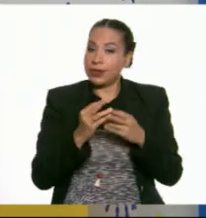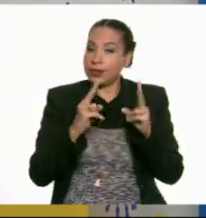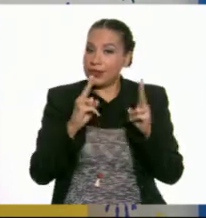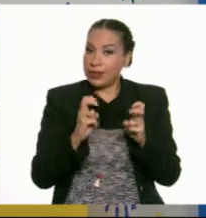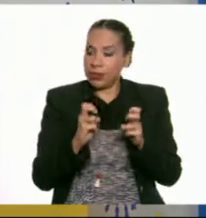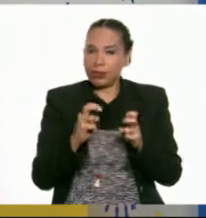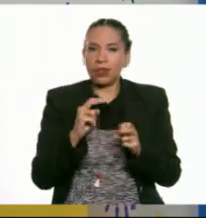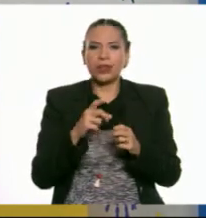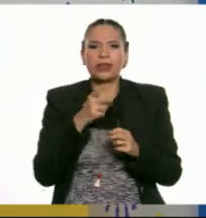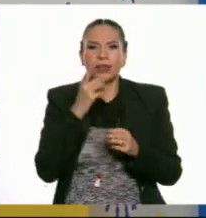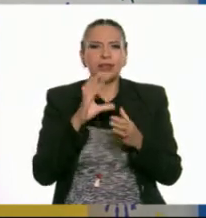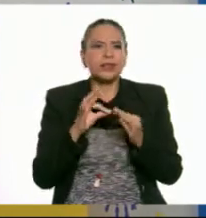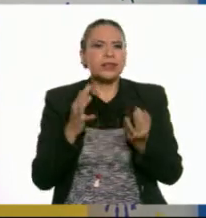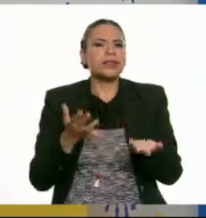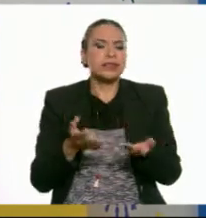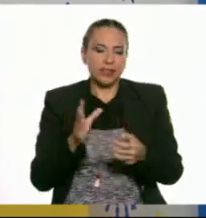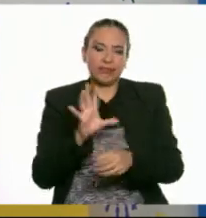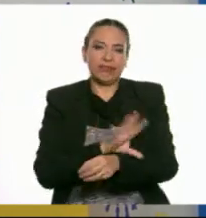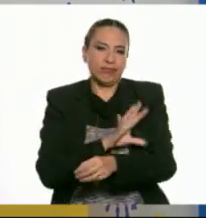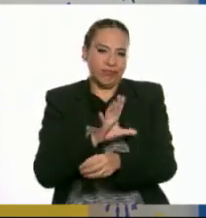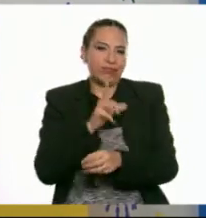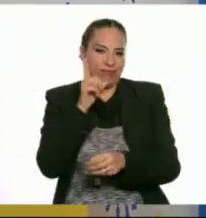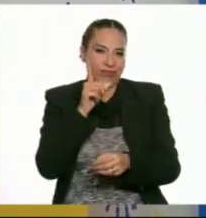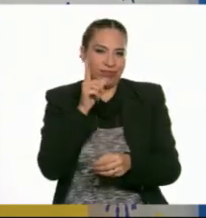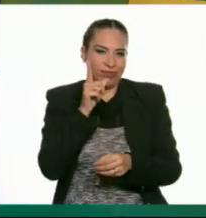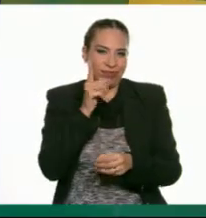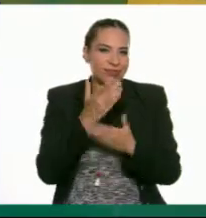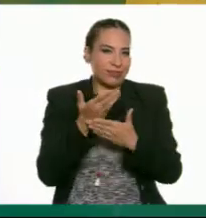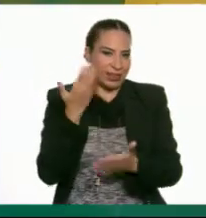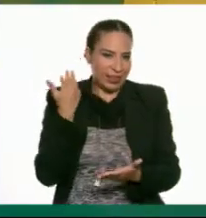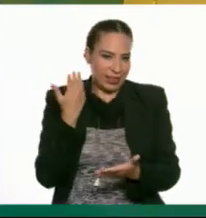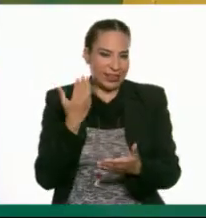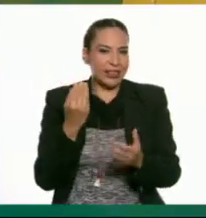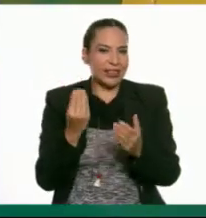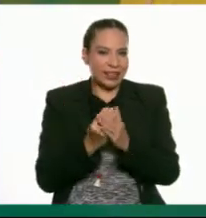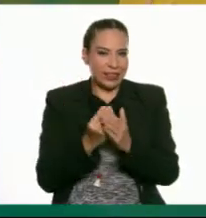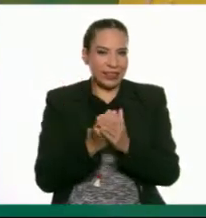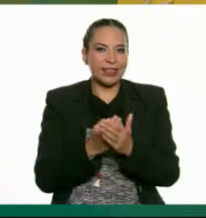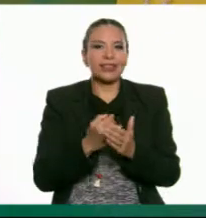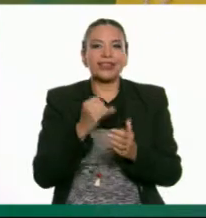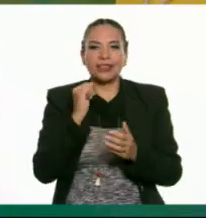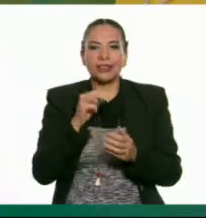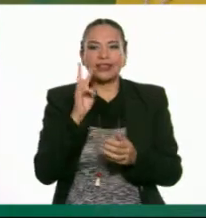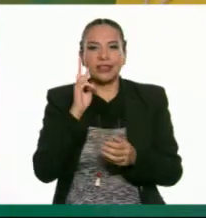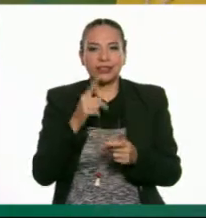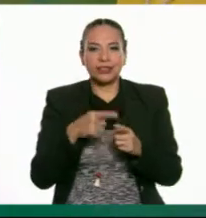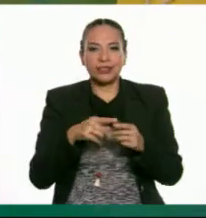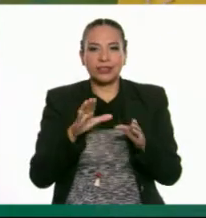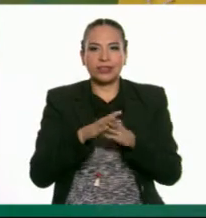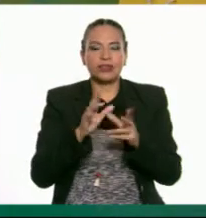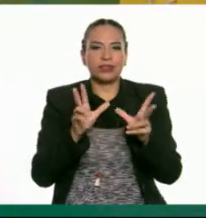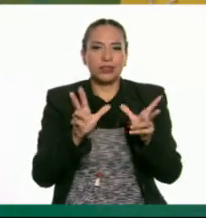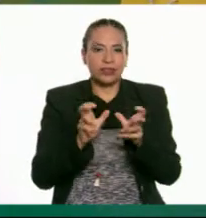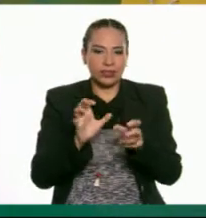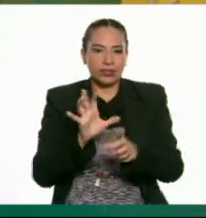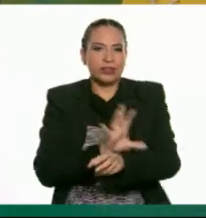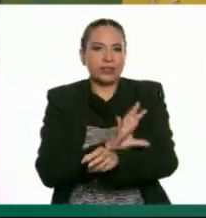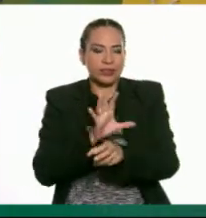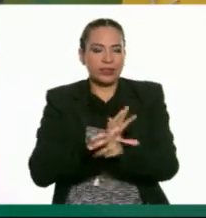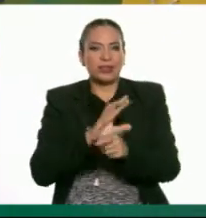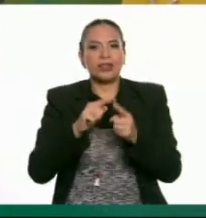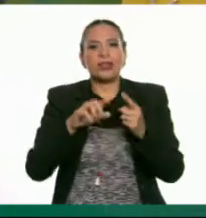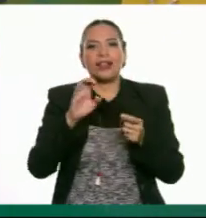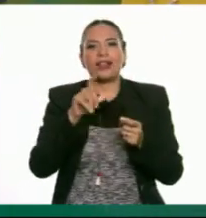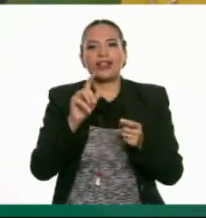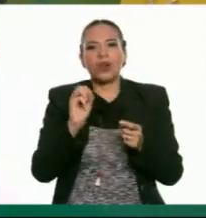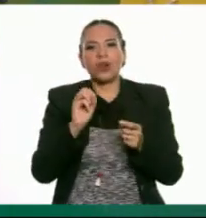tema que vimos con electricidad en la clase pasada. Ah, sí. Electroalentismo, electroimanes. Y